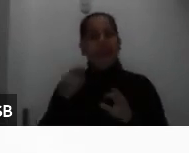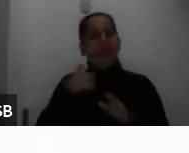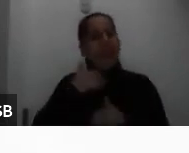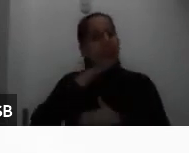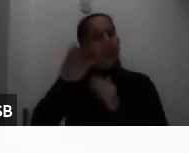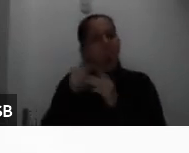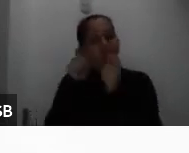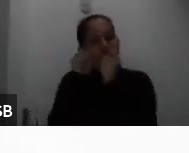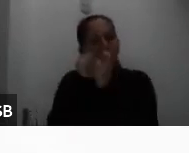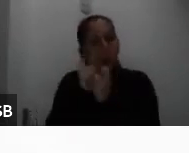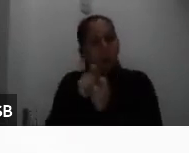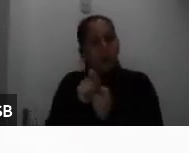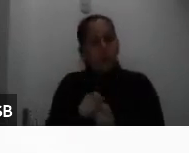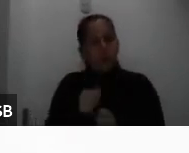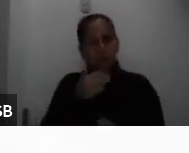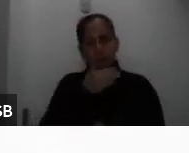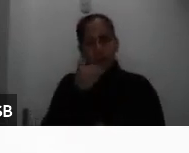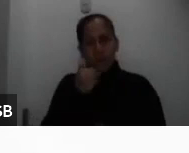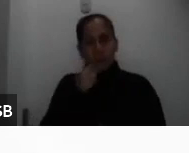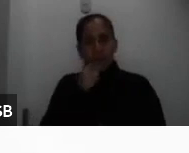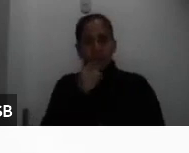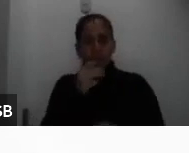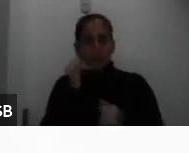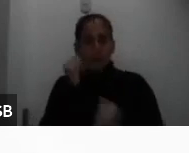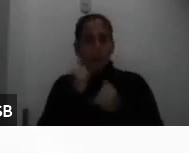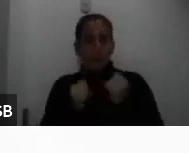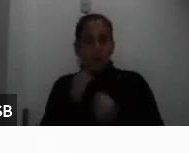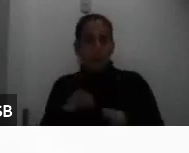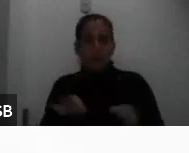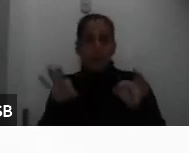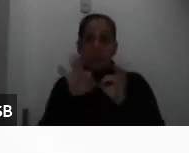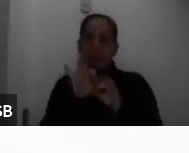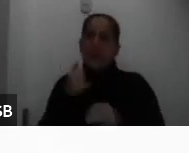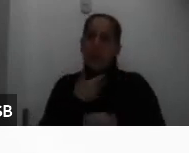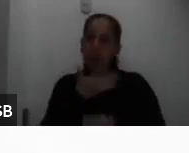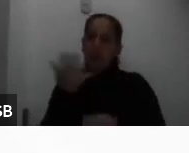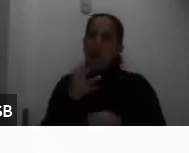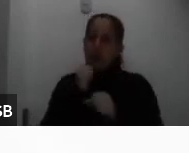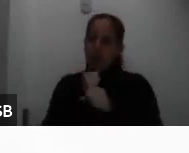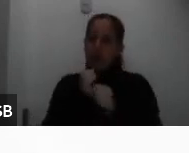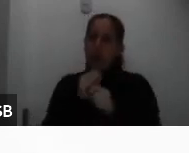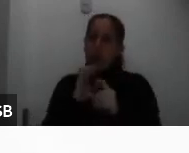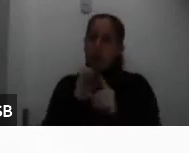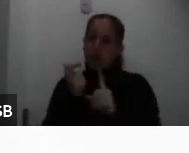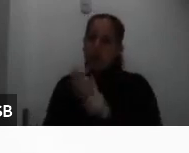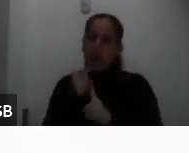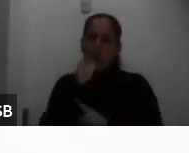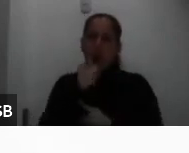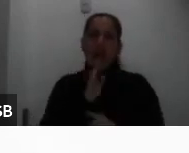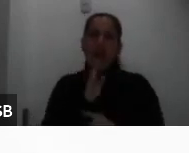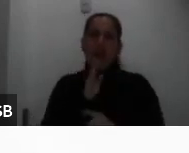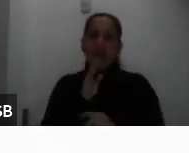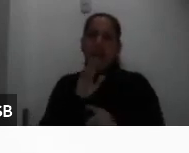el detalle esta última es muy importante para el equipo de trabajo social y habla de situaciones